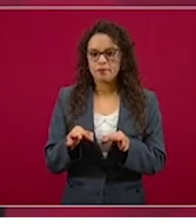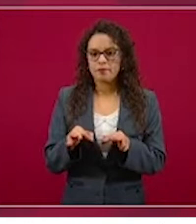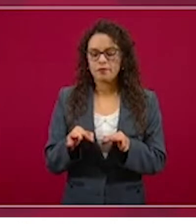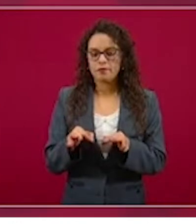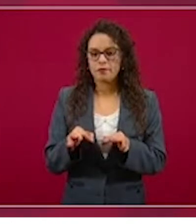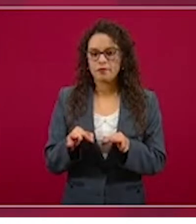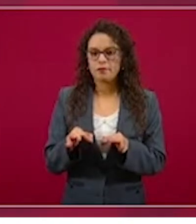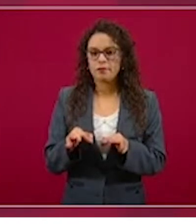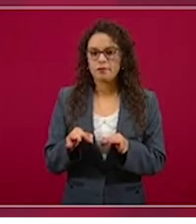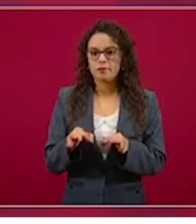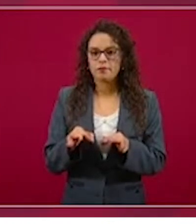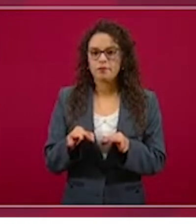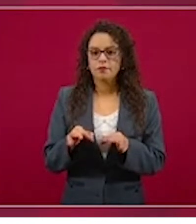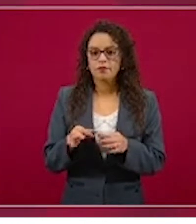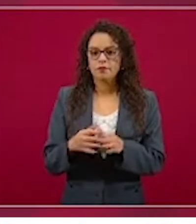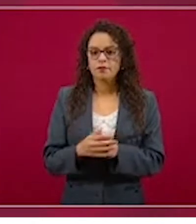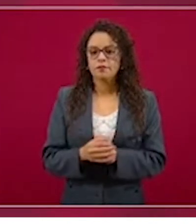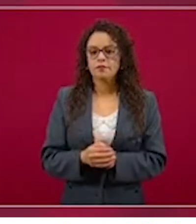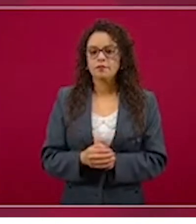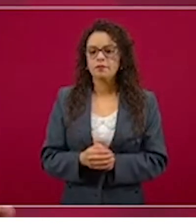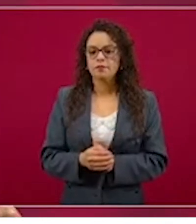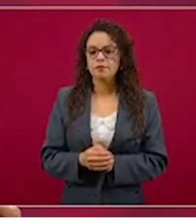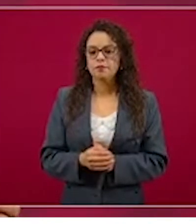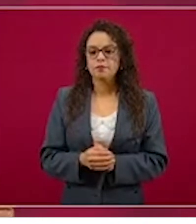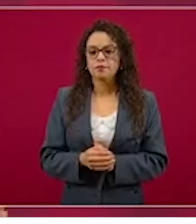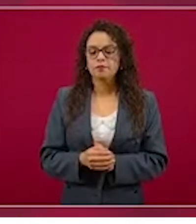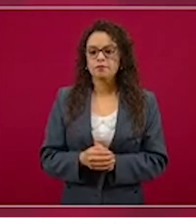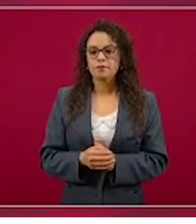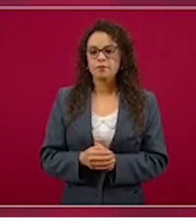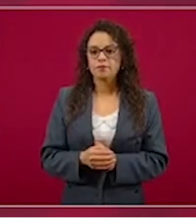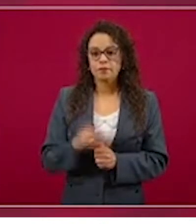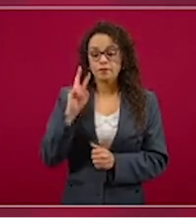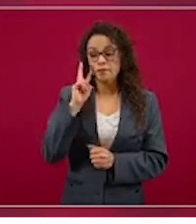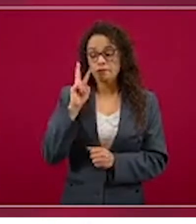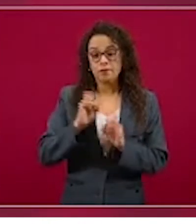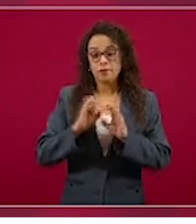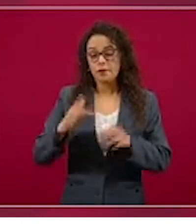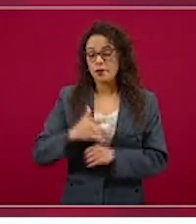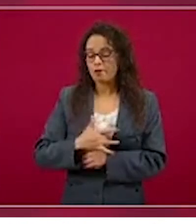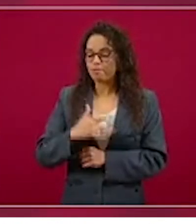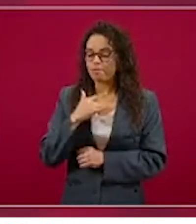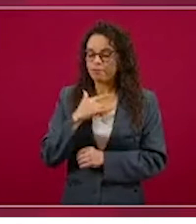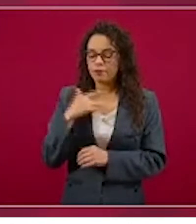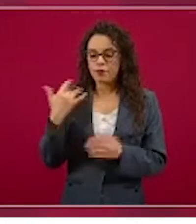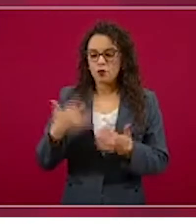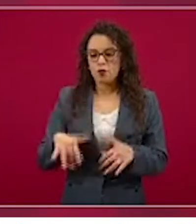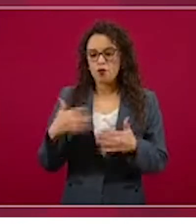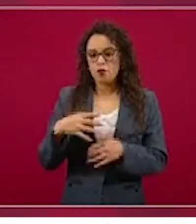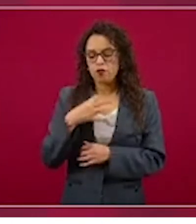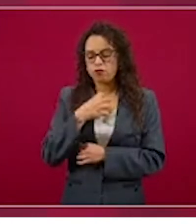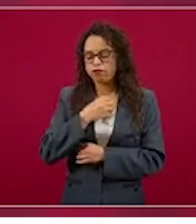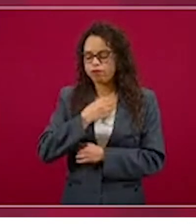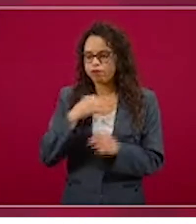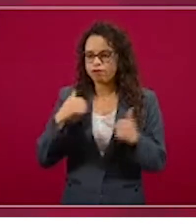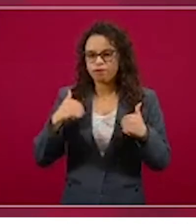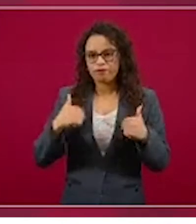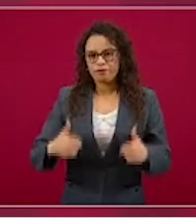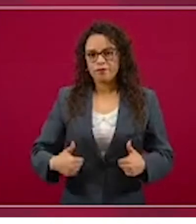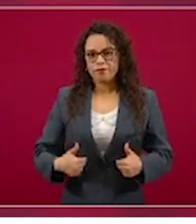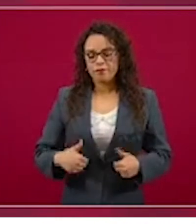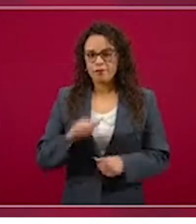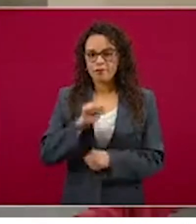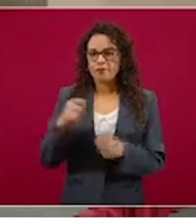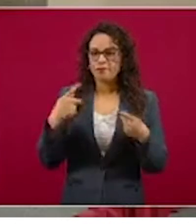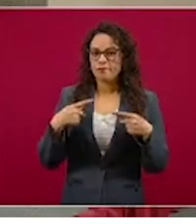la manifestación de humanismo de los trabajadores de la salud